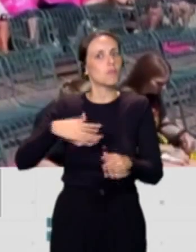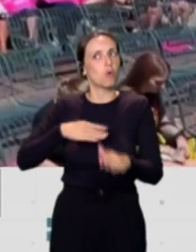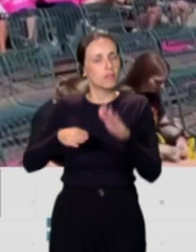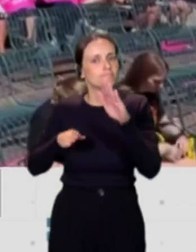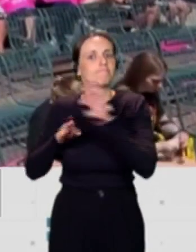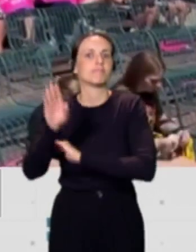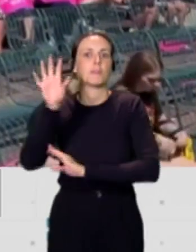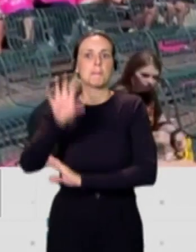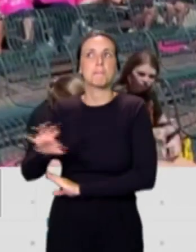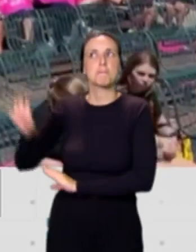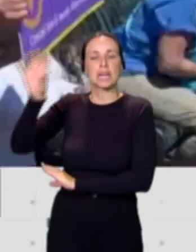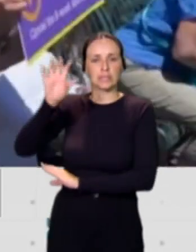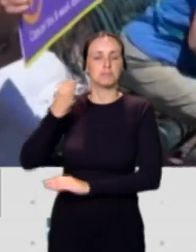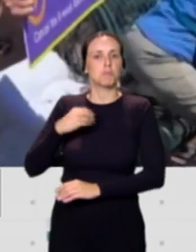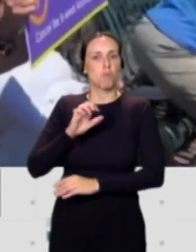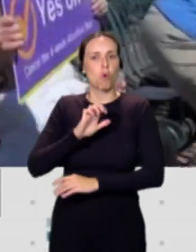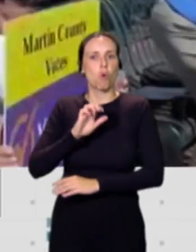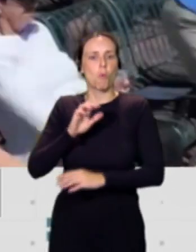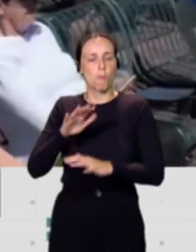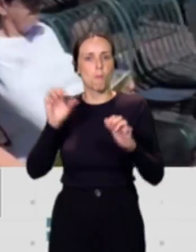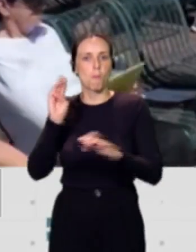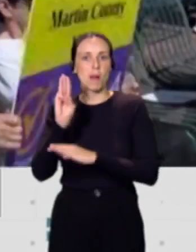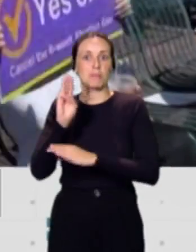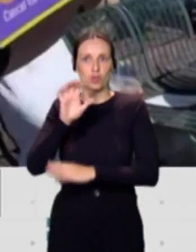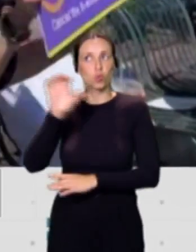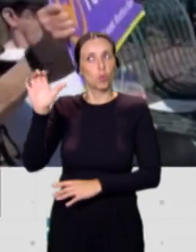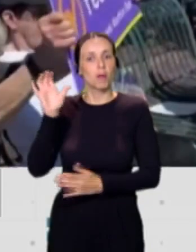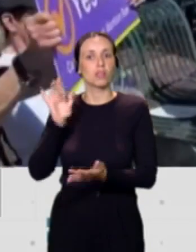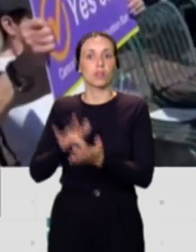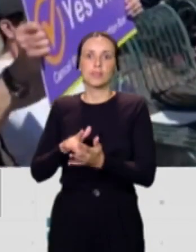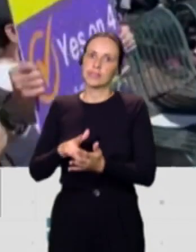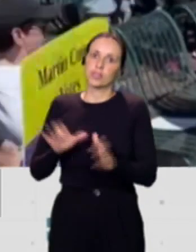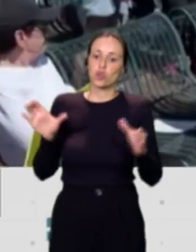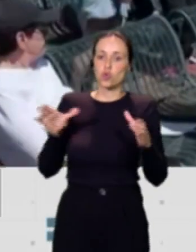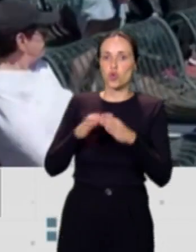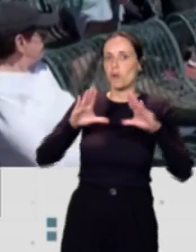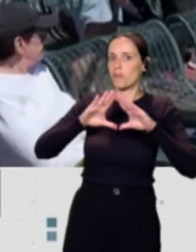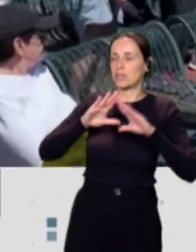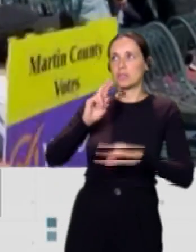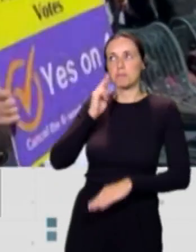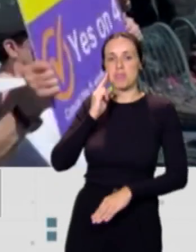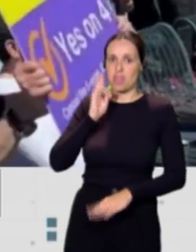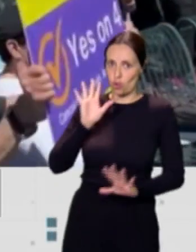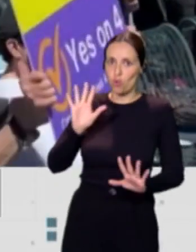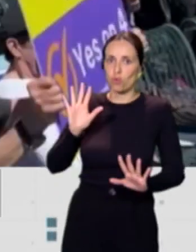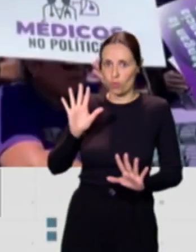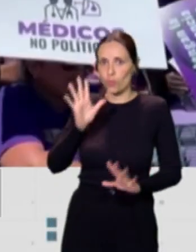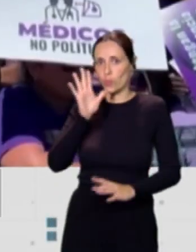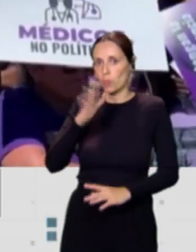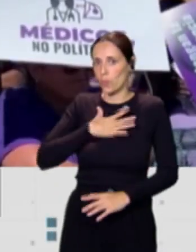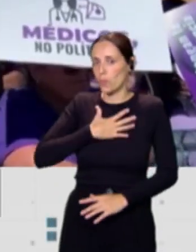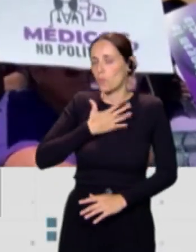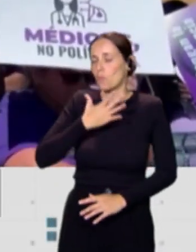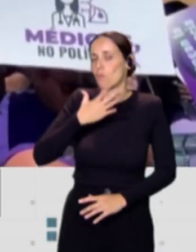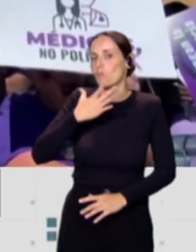países en este Parlamento Europeo y el temor de los colectivos feministas en este caso de que esa tendencia